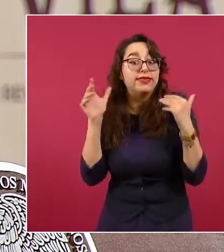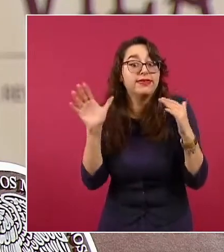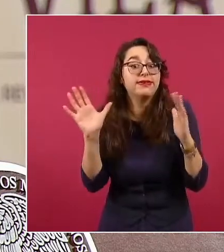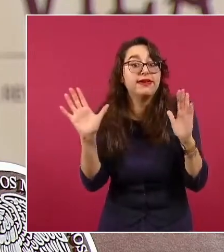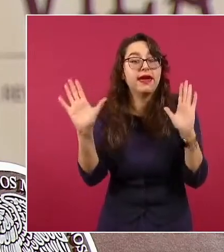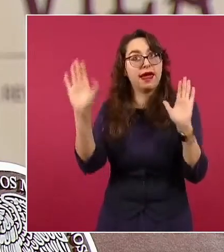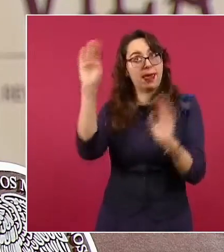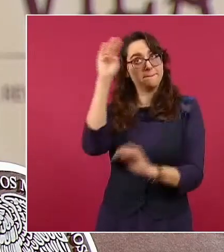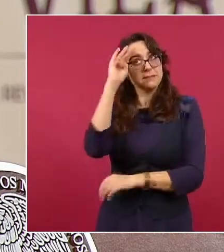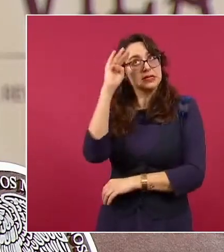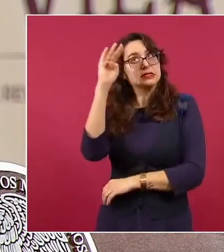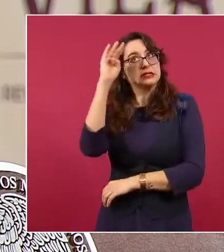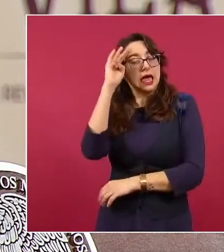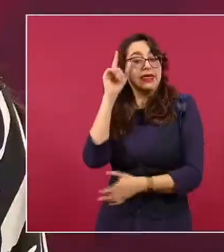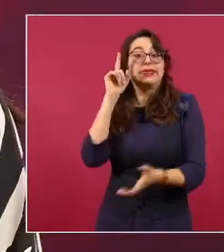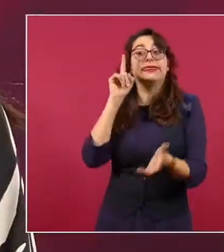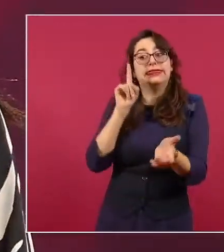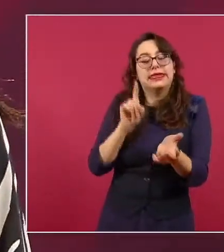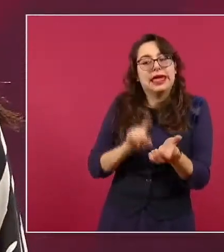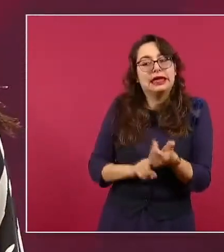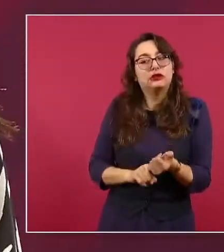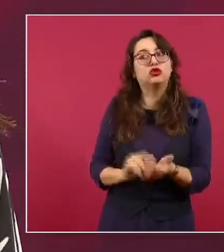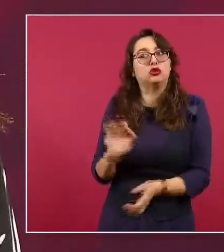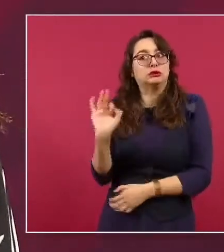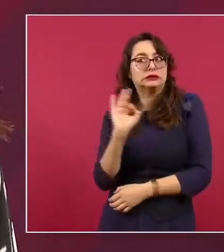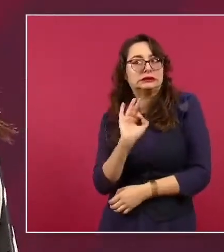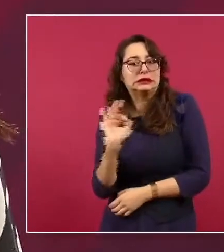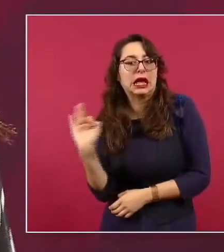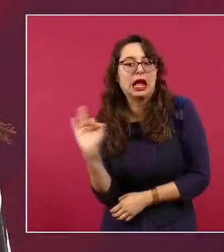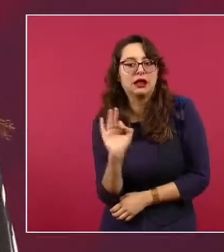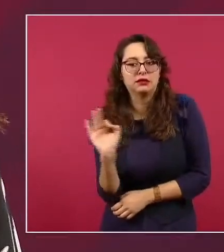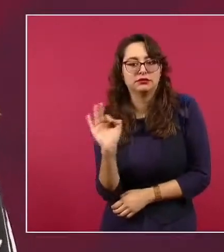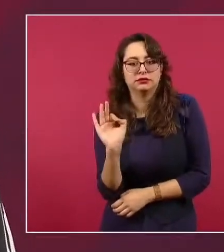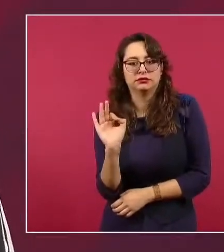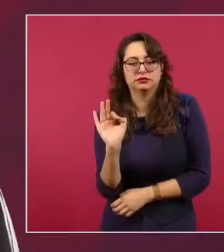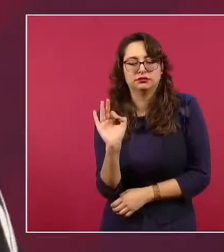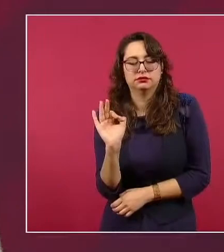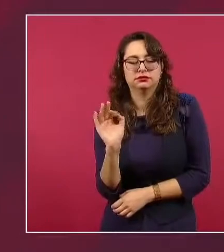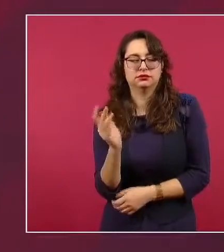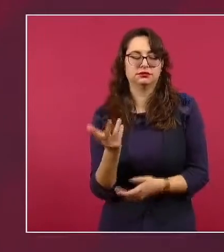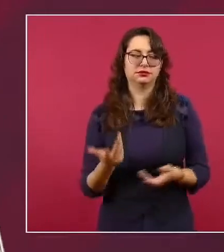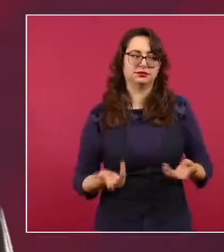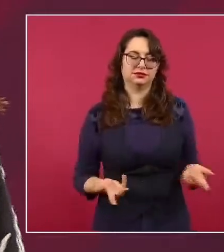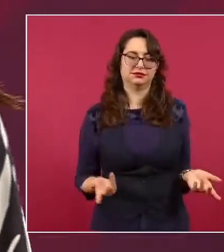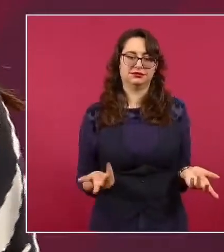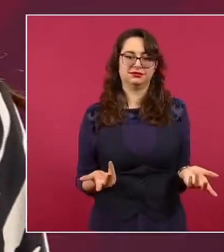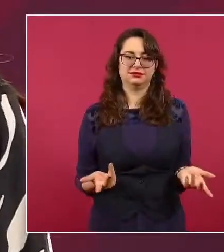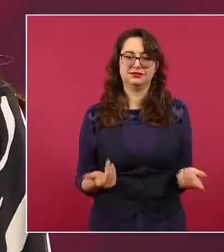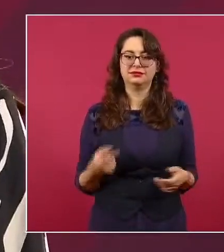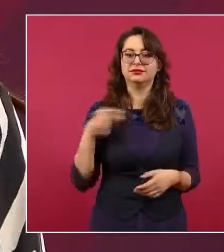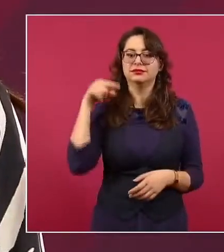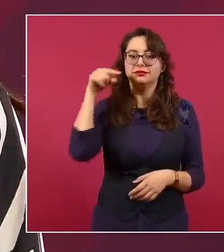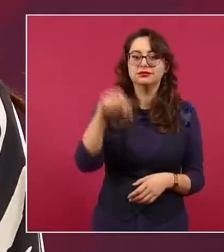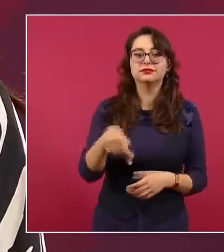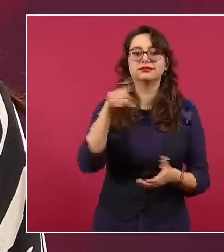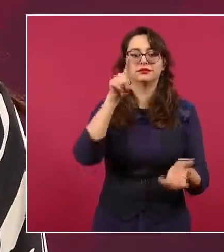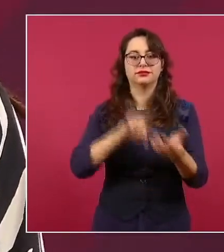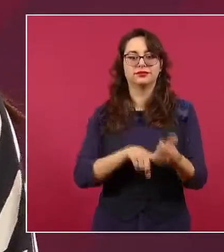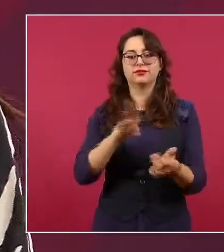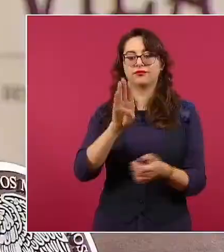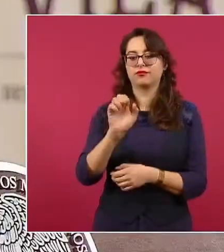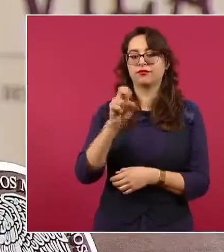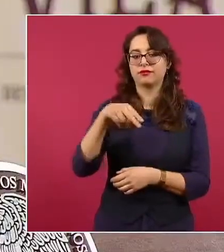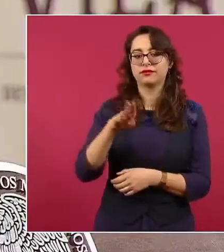Según Reforma, Signos Vitales, el Banco del Bienestar decidió ya no ofrecer el servicio de remesas porque estaba siendo